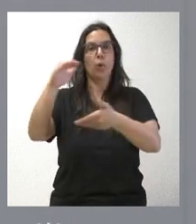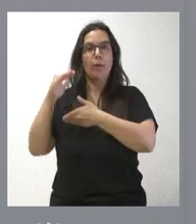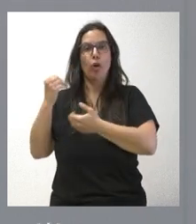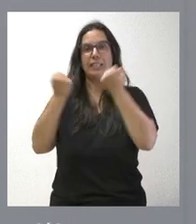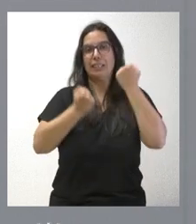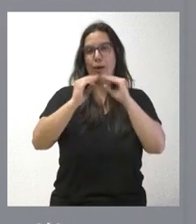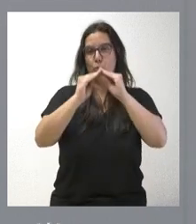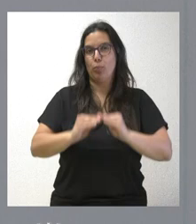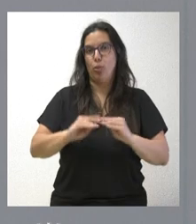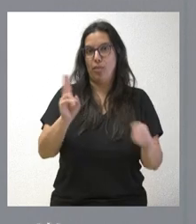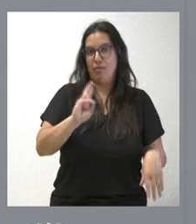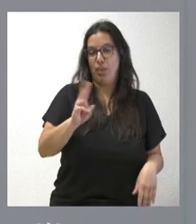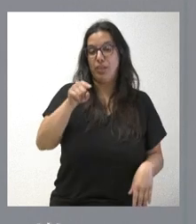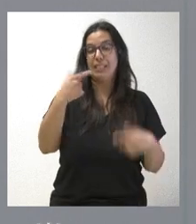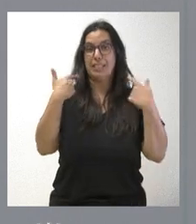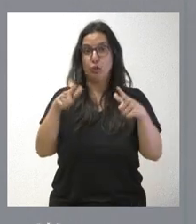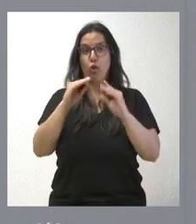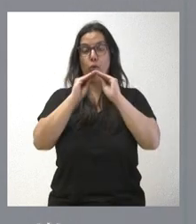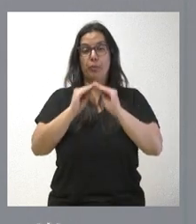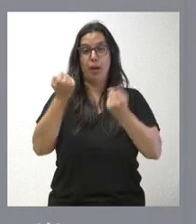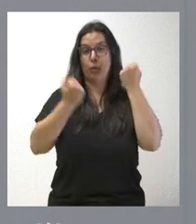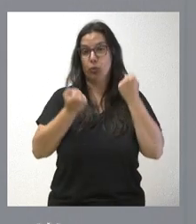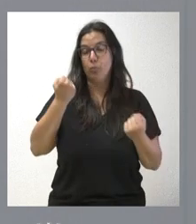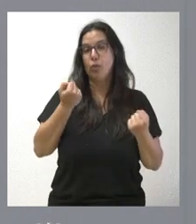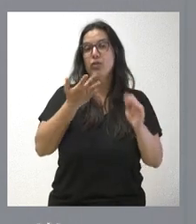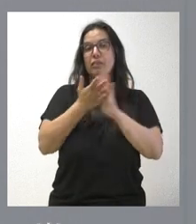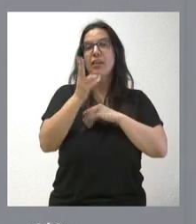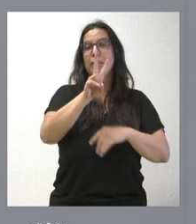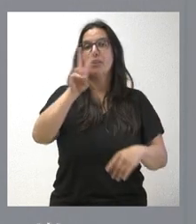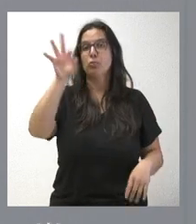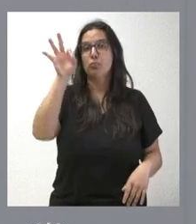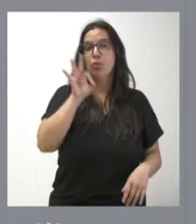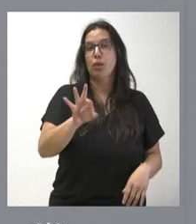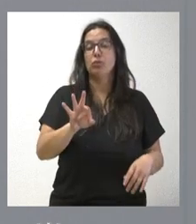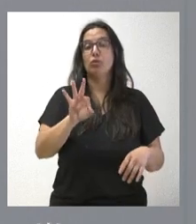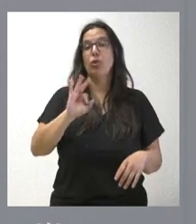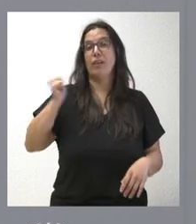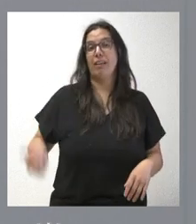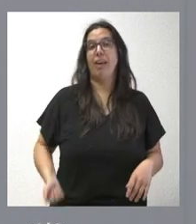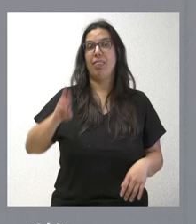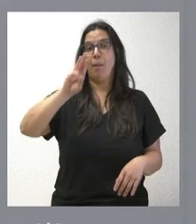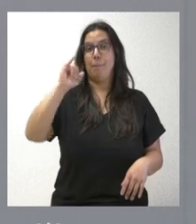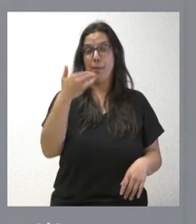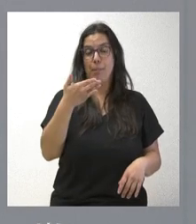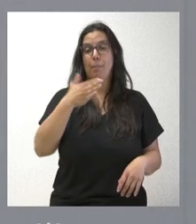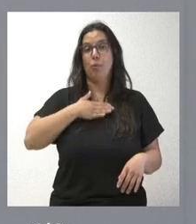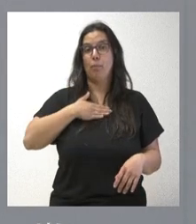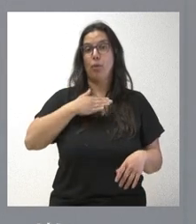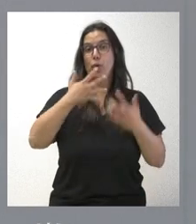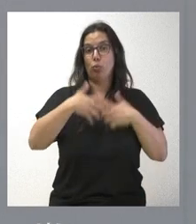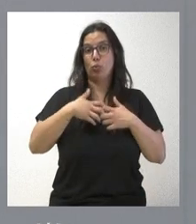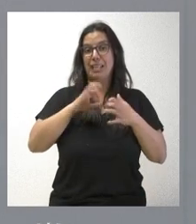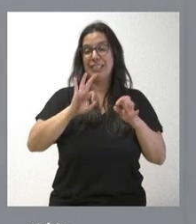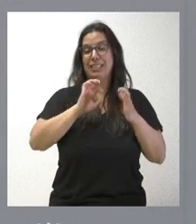en Valladolid. Este es un sector, el sector de la automoción, que representa el 22% del PIB industrial de Castilla y León